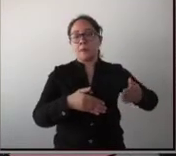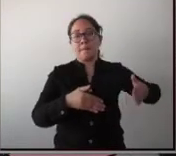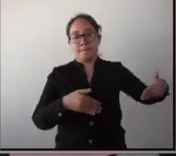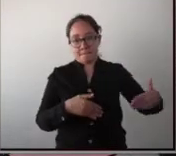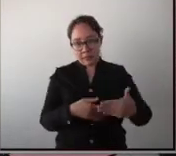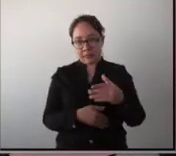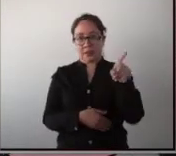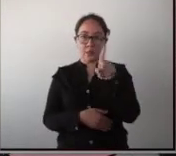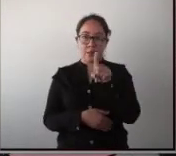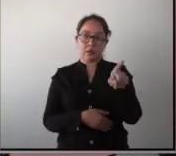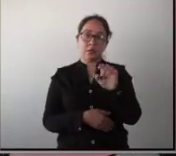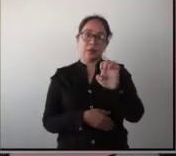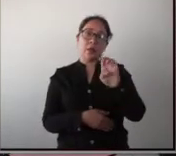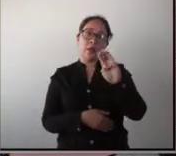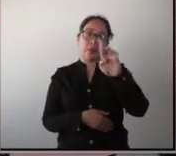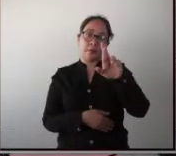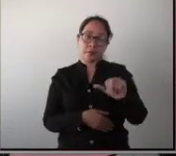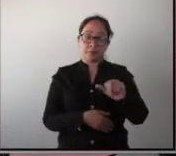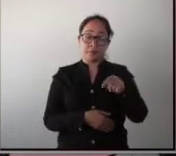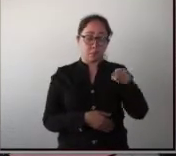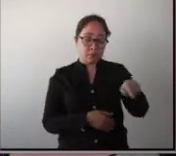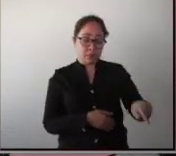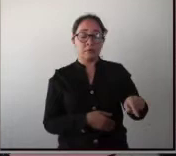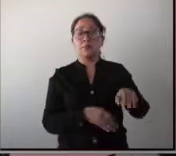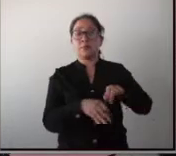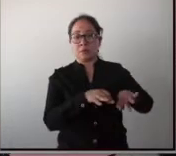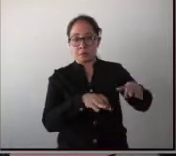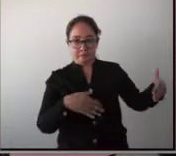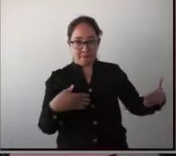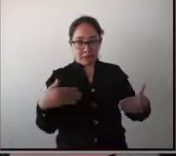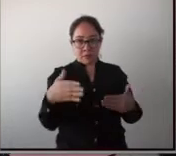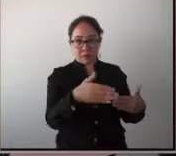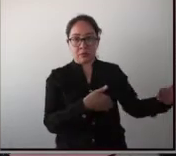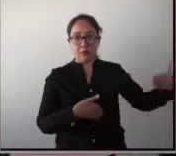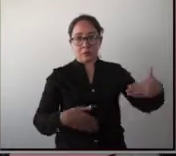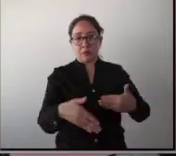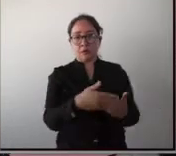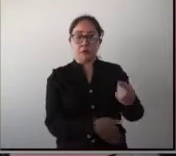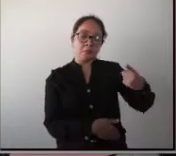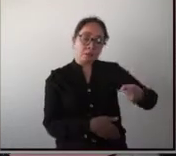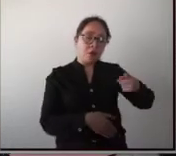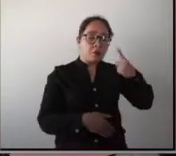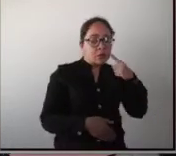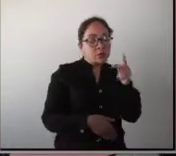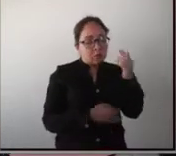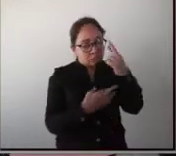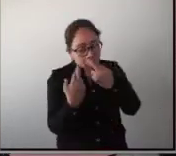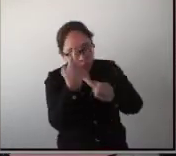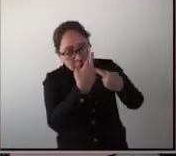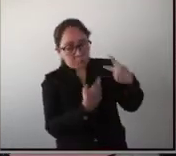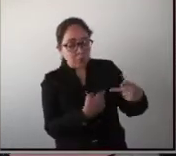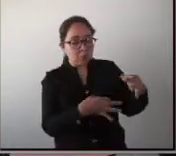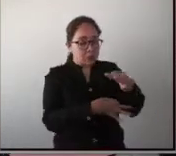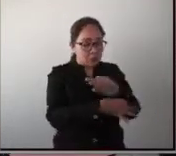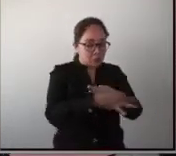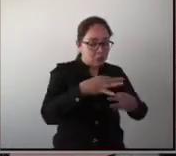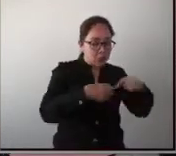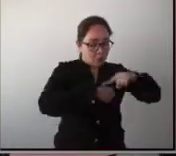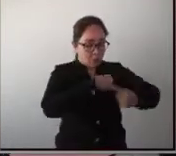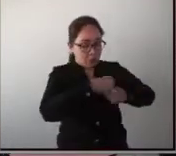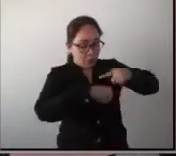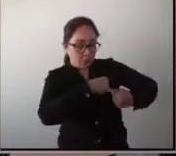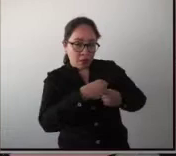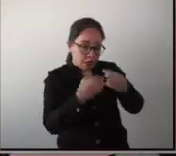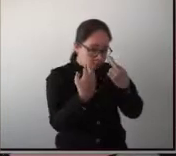PCEBRA. Con el PCEBRA es para ver todos los cambios celulares y moleculares que existen en una parte